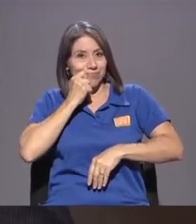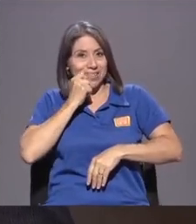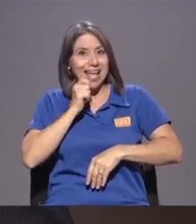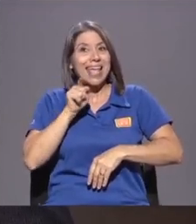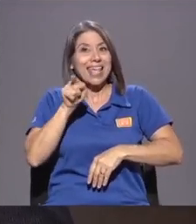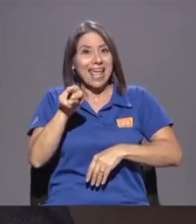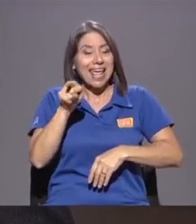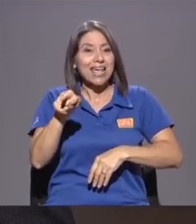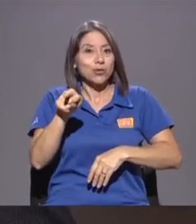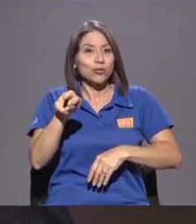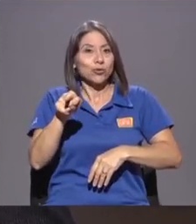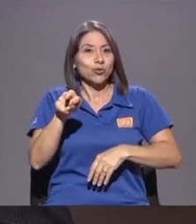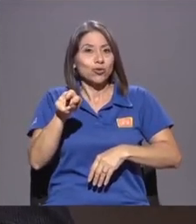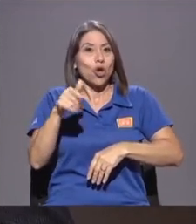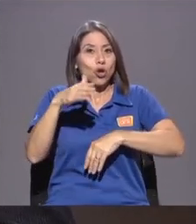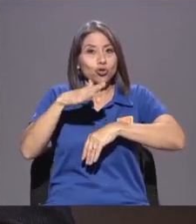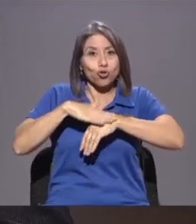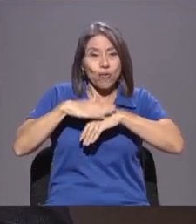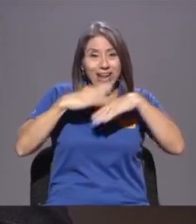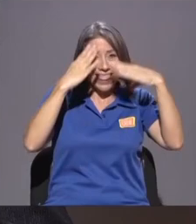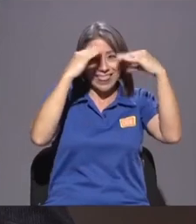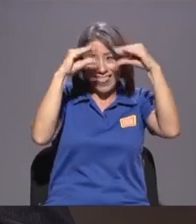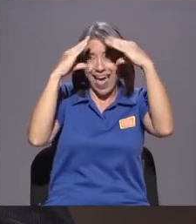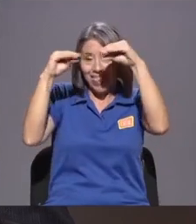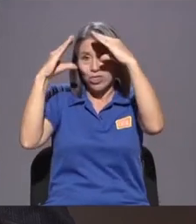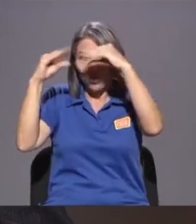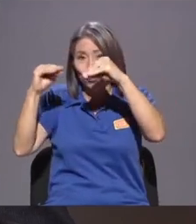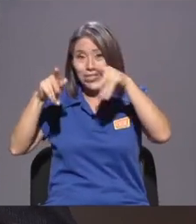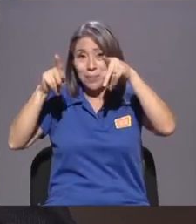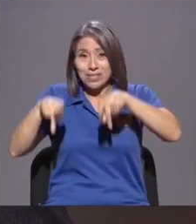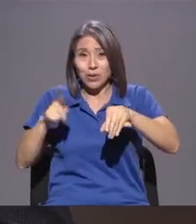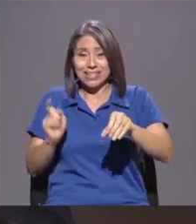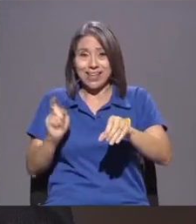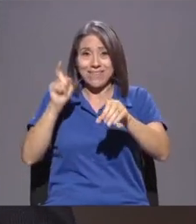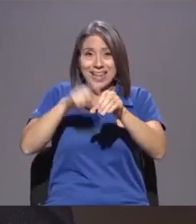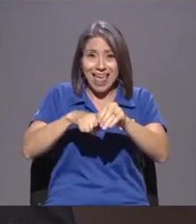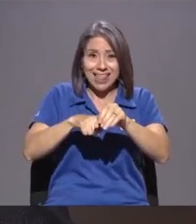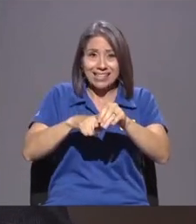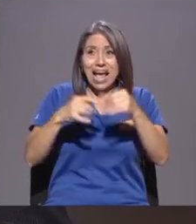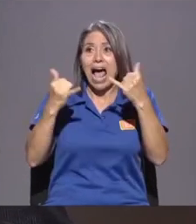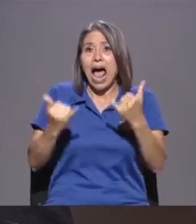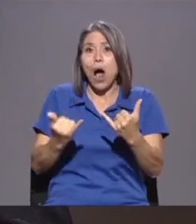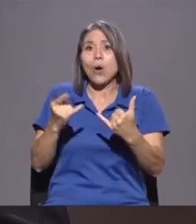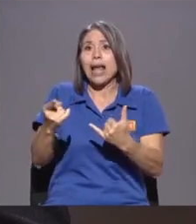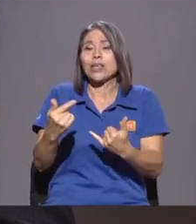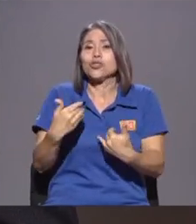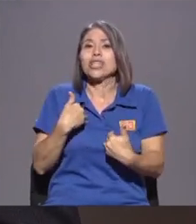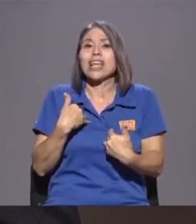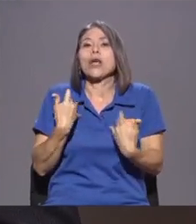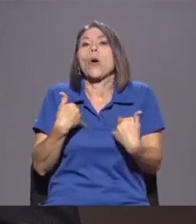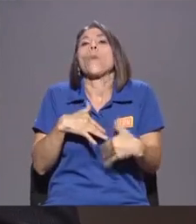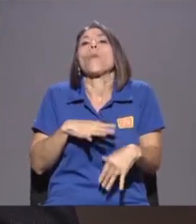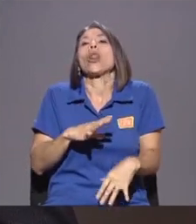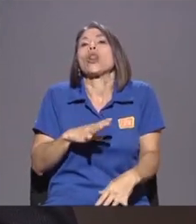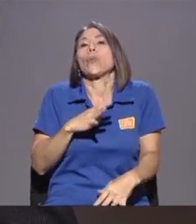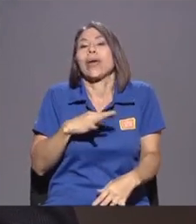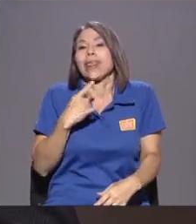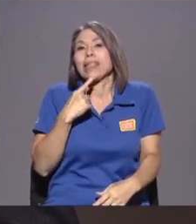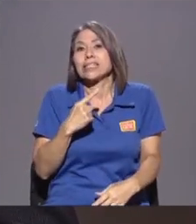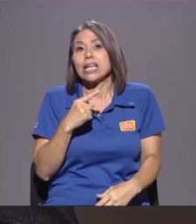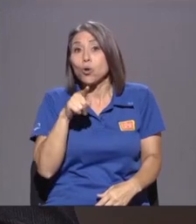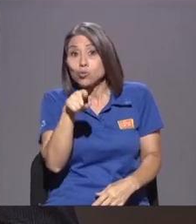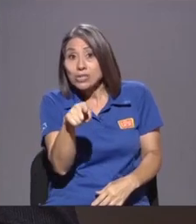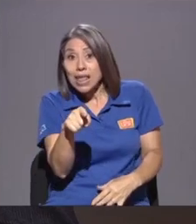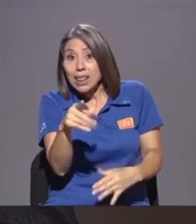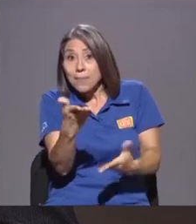Que Probe De Los Datos De Las Personas Que Están Afiliadas Tiene Por Así decirlo El Tupé De Decirle No Solamente Usted Me Va Dar Sus Datos